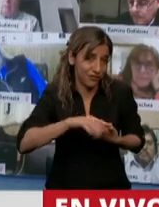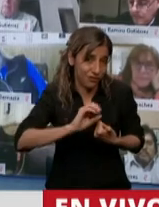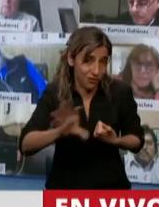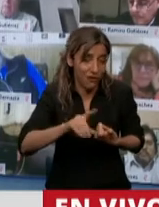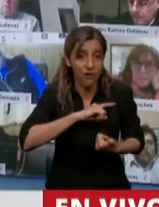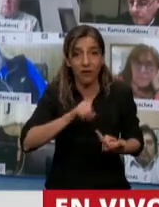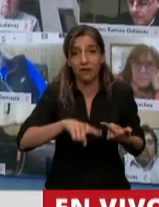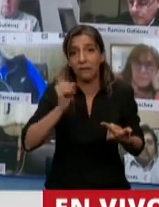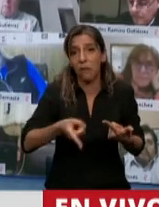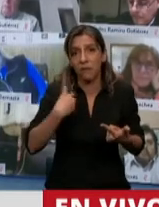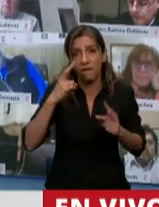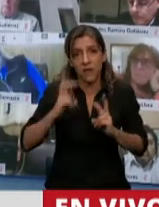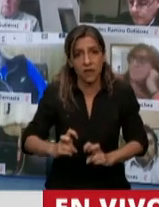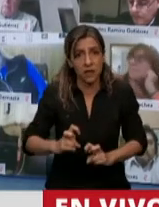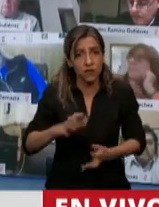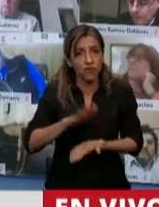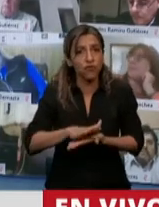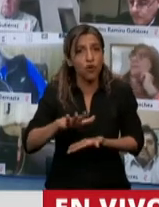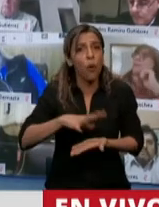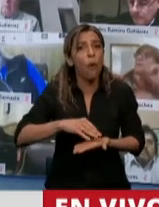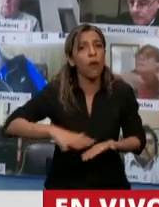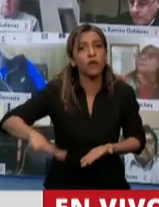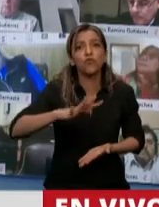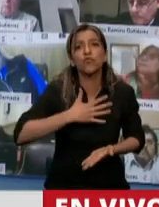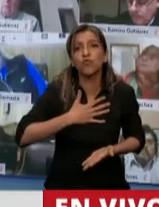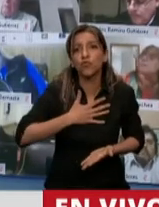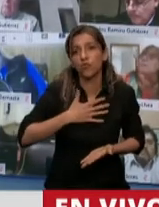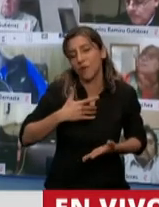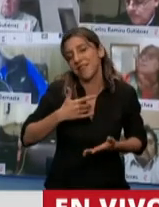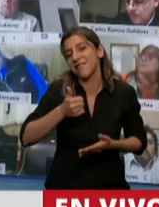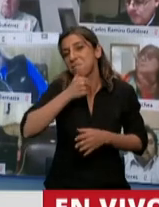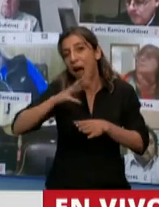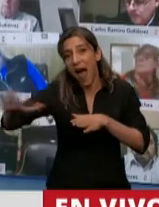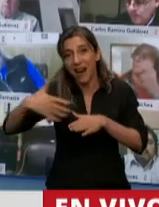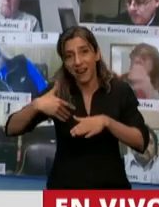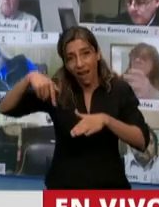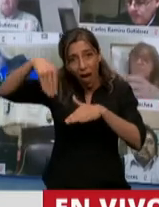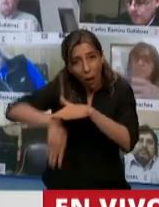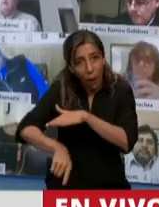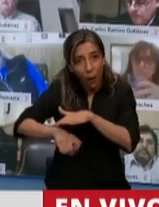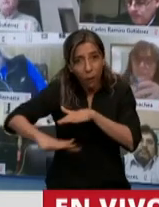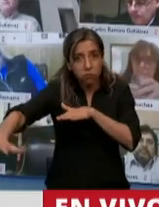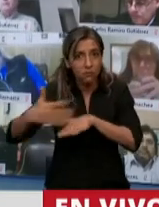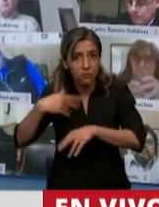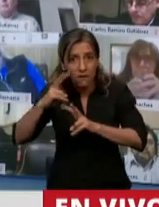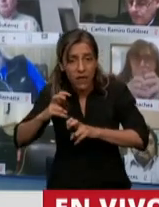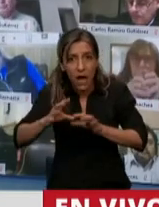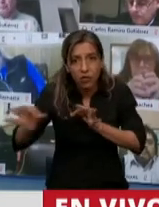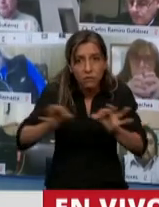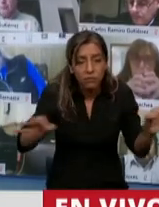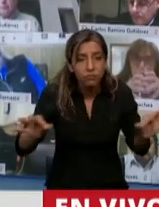nuestro suelo marítimo. Así que digo, todo lo que se ha hecho, y en esto reitero, las felicitaciones a